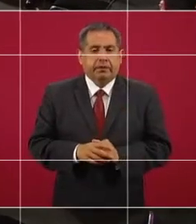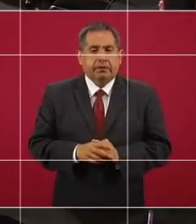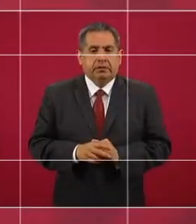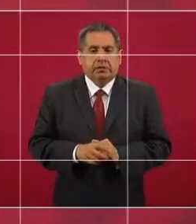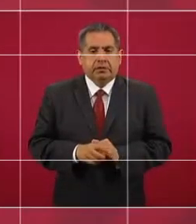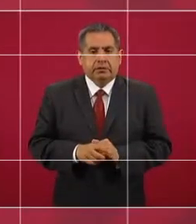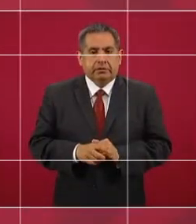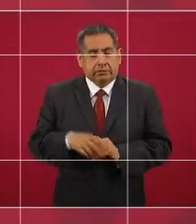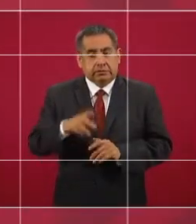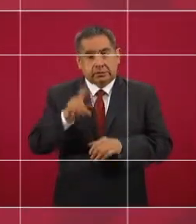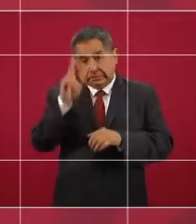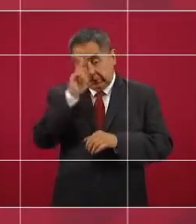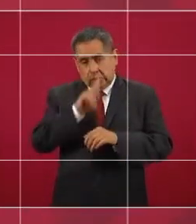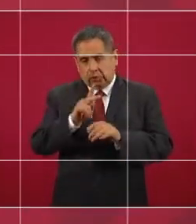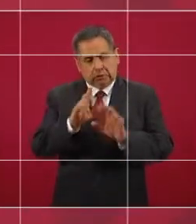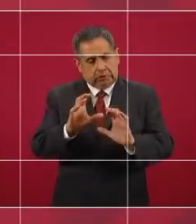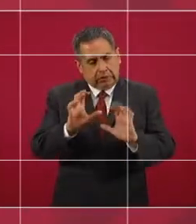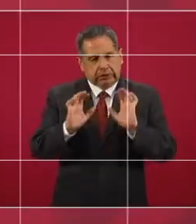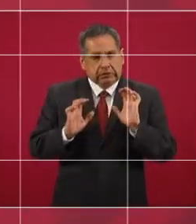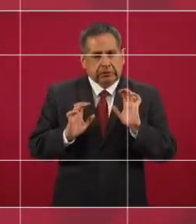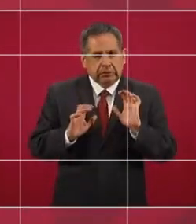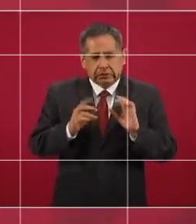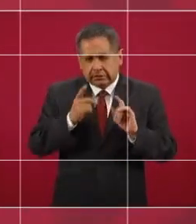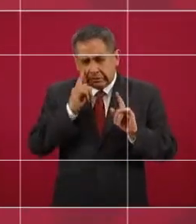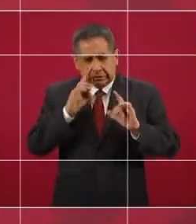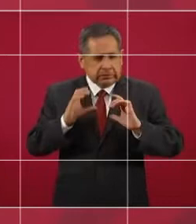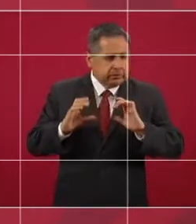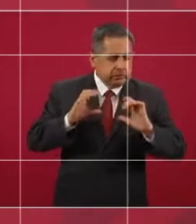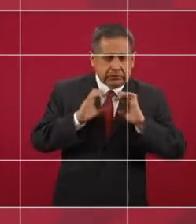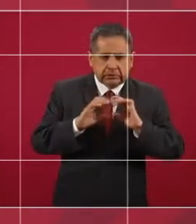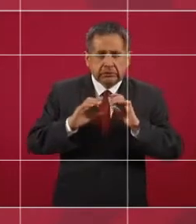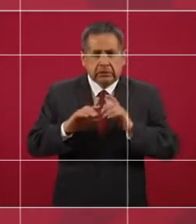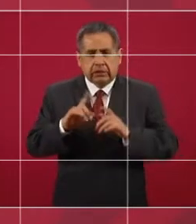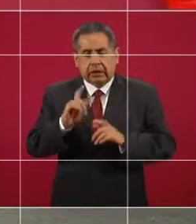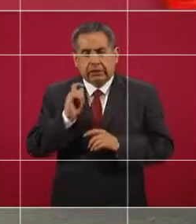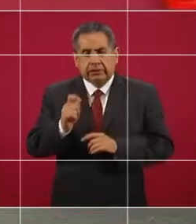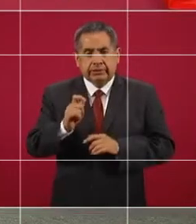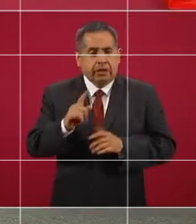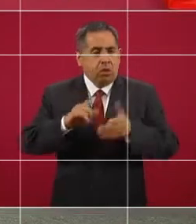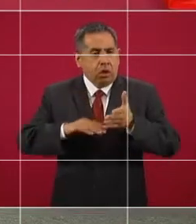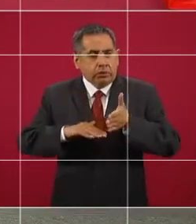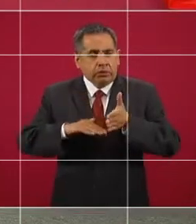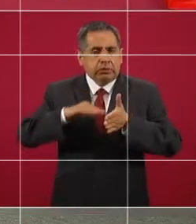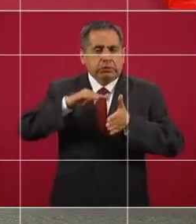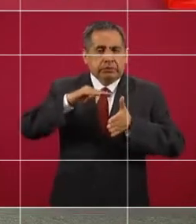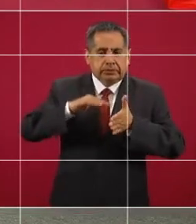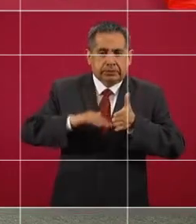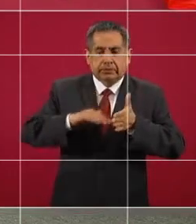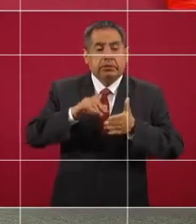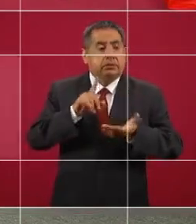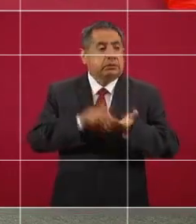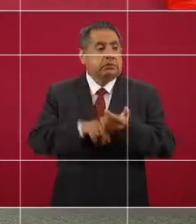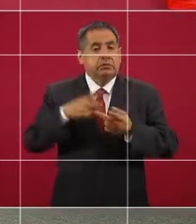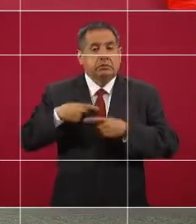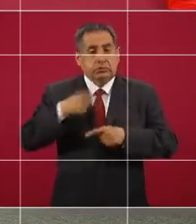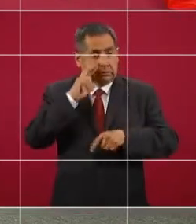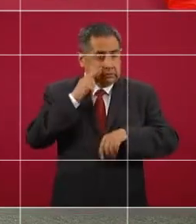Bueno, trágicos. Entonces, tienen que cuidarse eso. Entonces, los que manejan